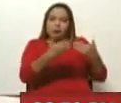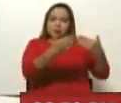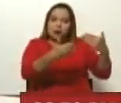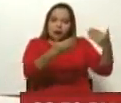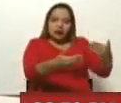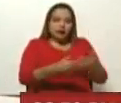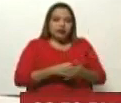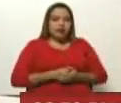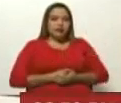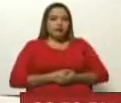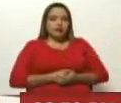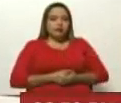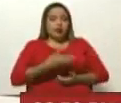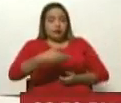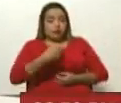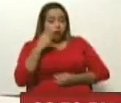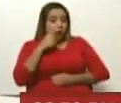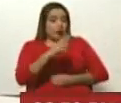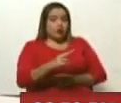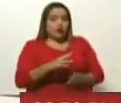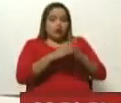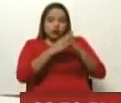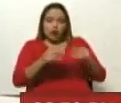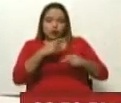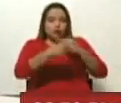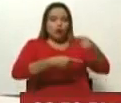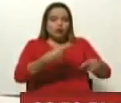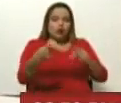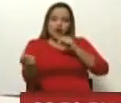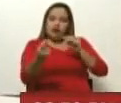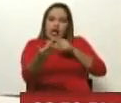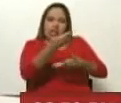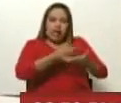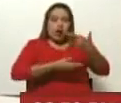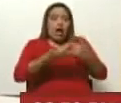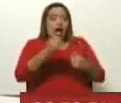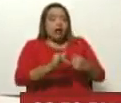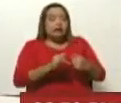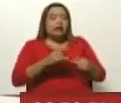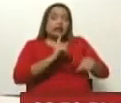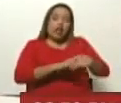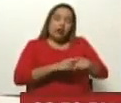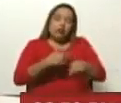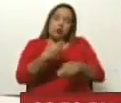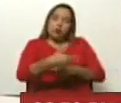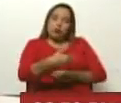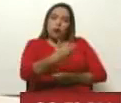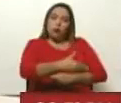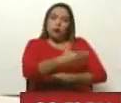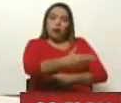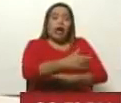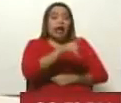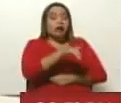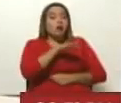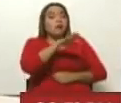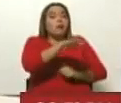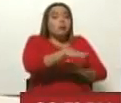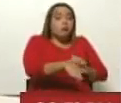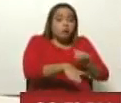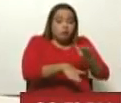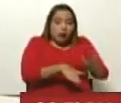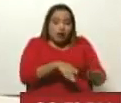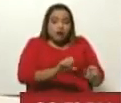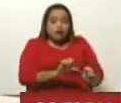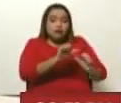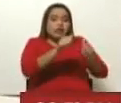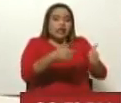en un lugar podemos ver que todos los procesos de diálogo son largos. Por ende, este es un paso en una agenda que